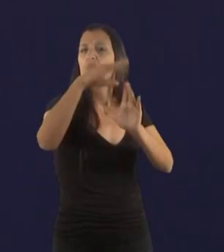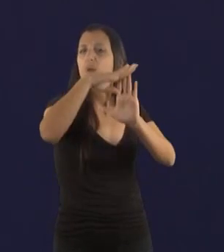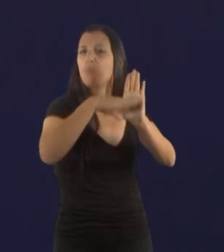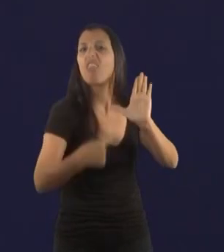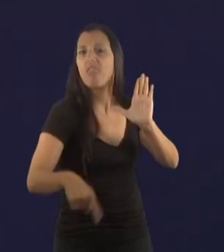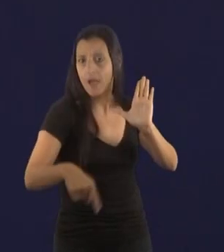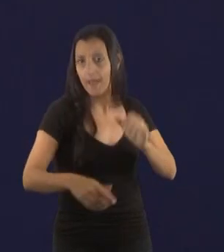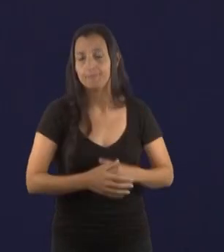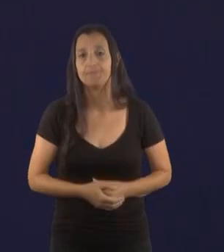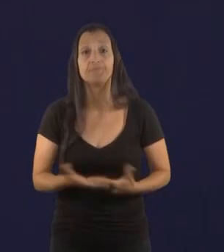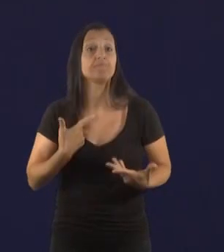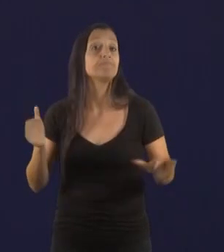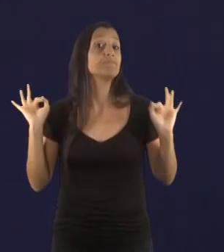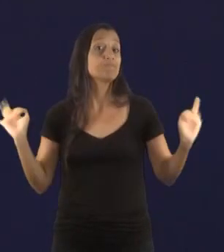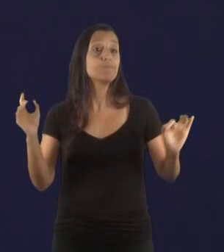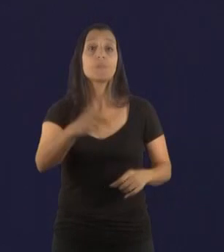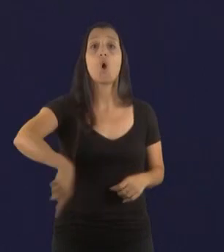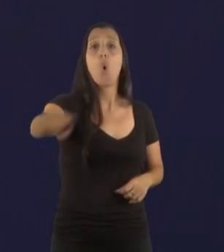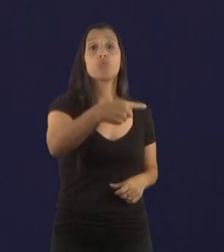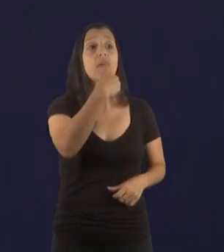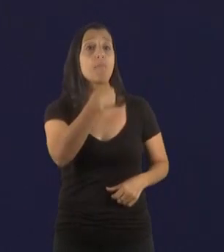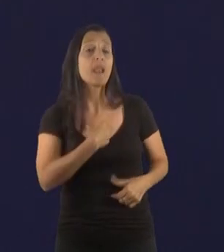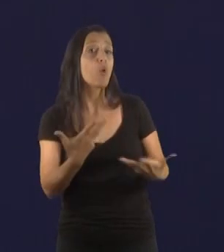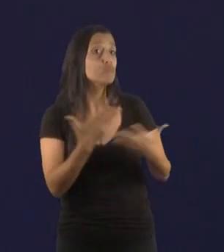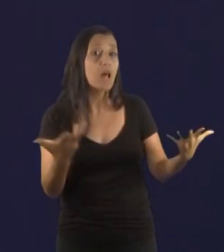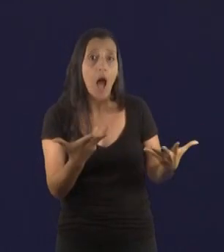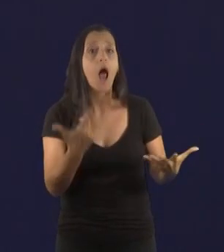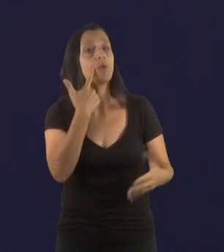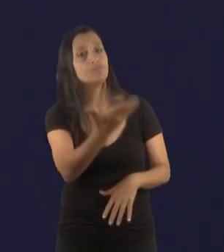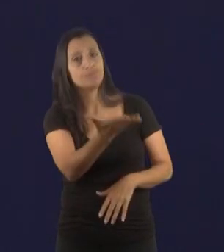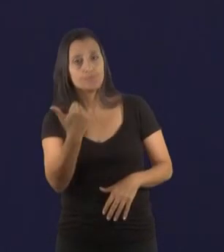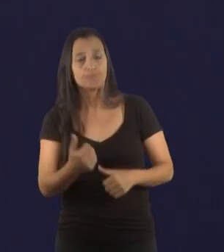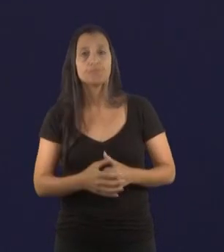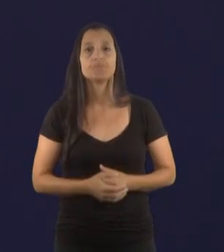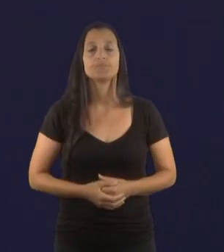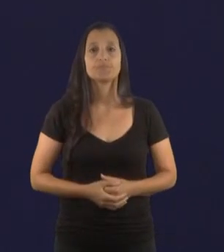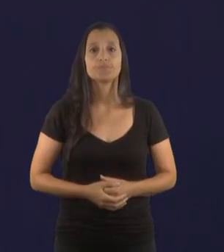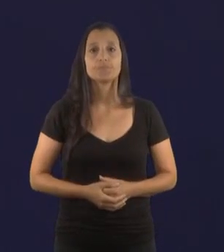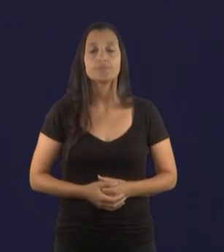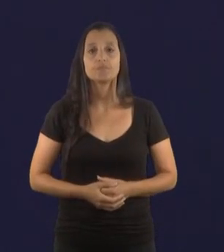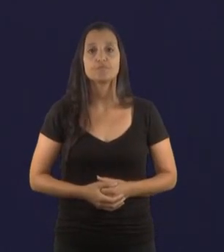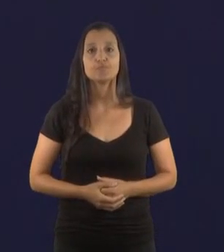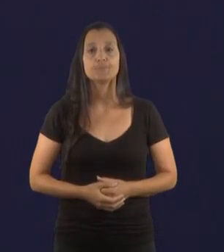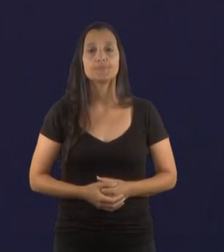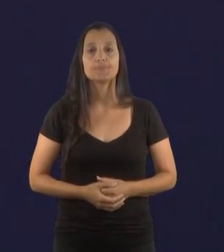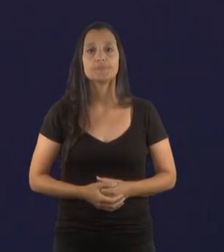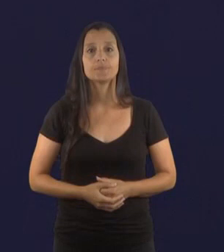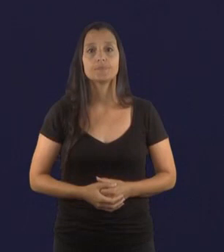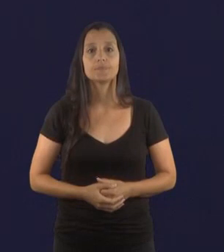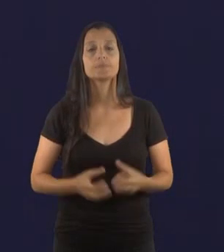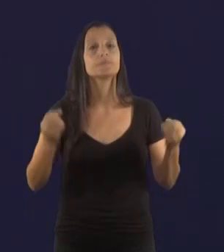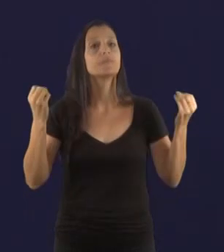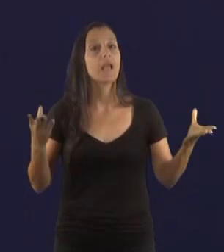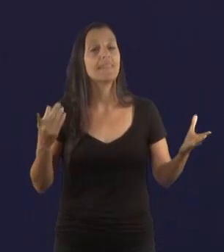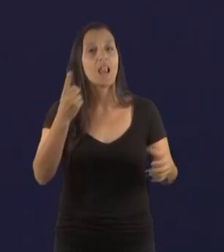mí, terminado, así que quedo abierto por si hay alguna pregunta sobre estos temas. Soy todo oídos. ¿Qué tal,